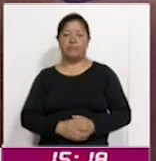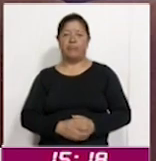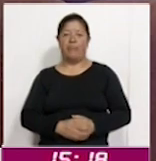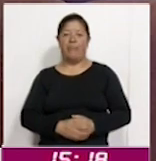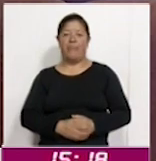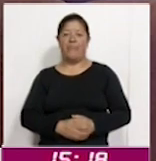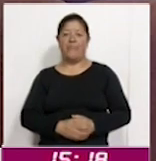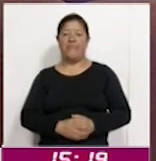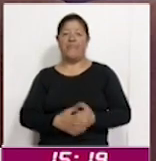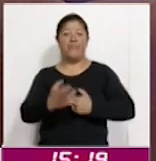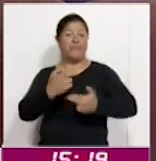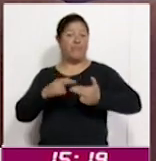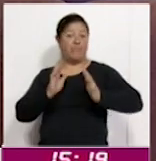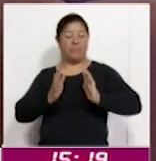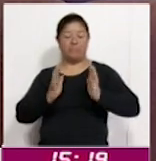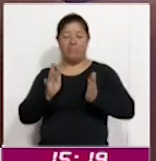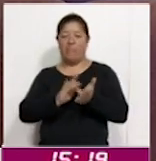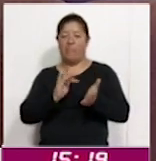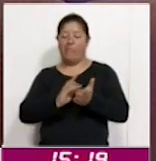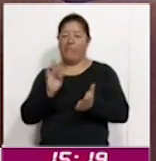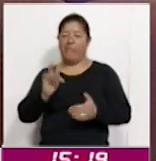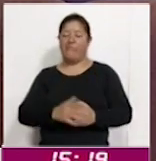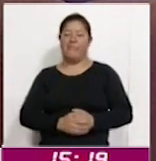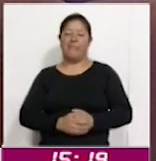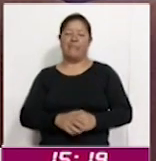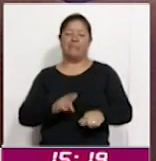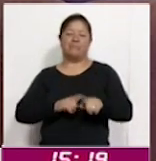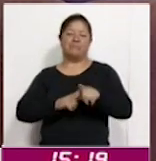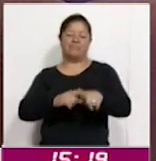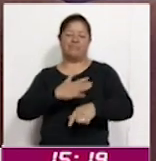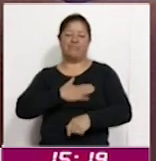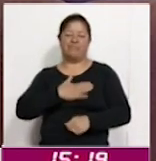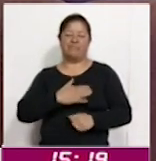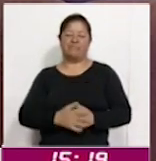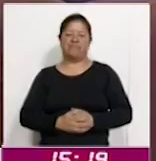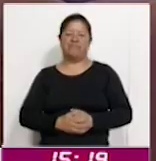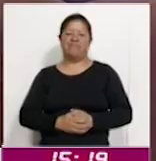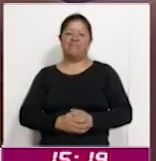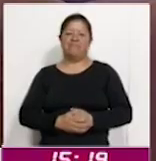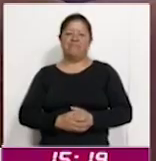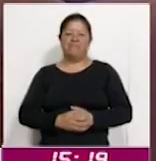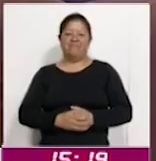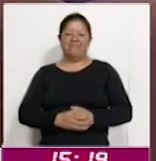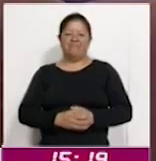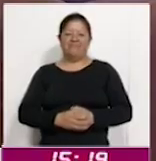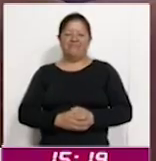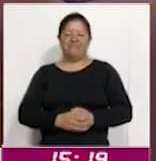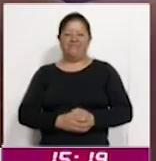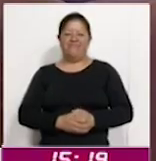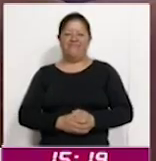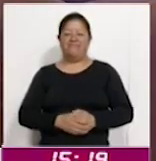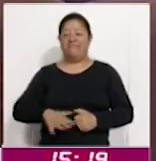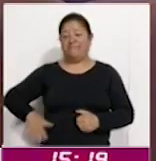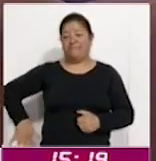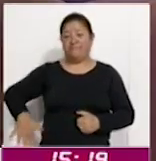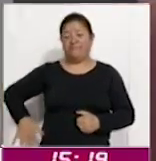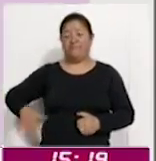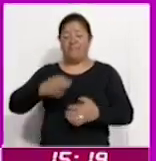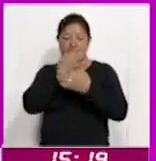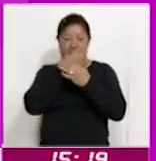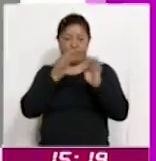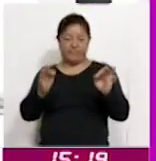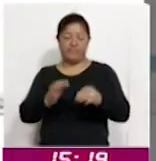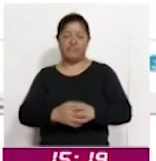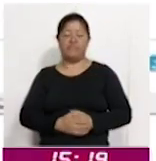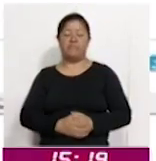Ya estamos de regreso. Muchísimas gracias por continuar con nosotros. Tenemos más noticias. Le comentaba hace unos instantes